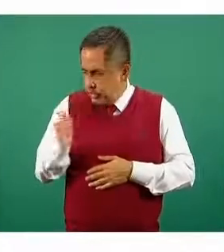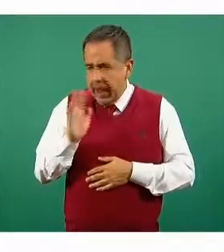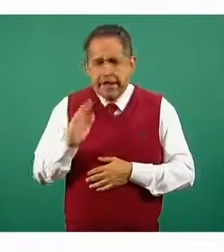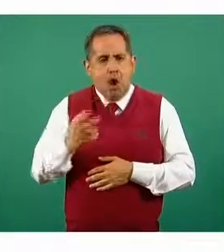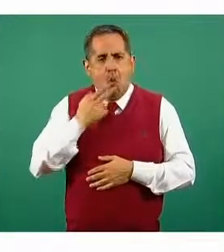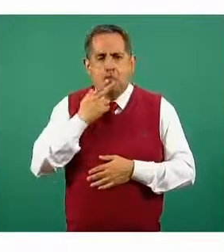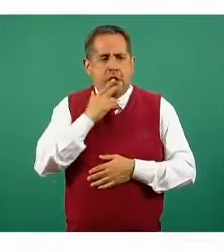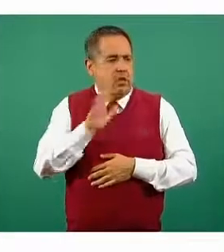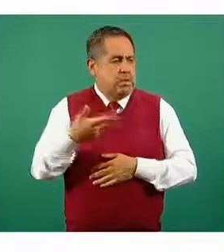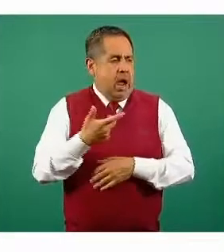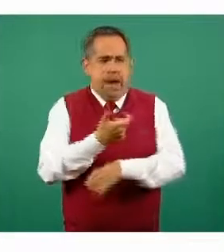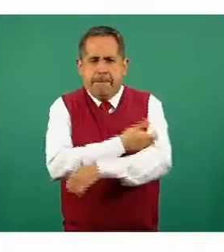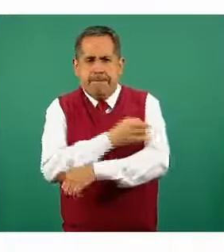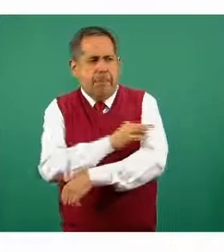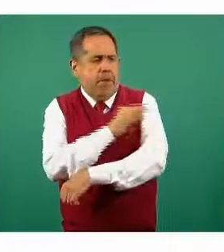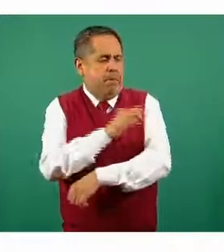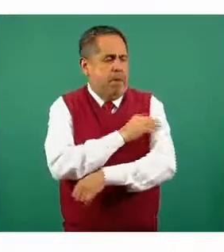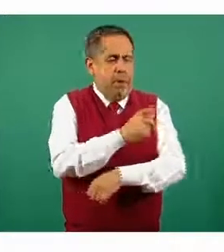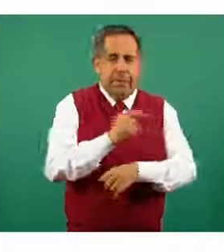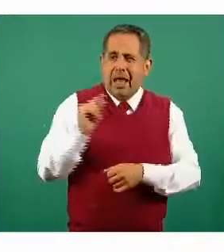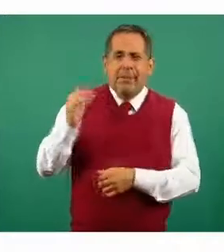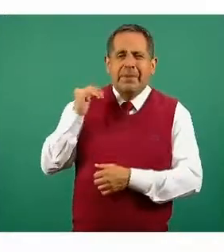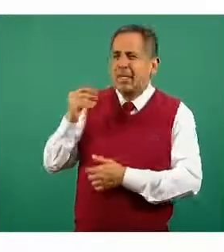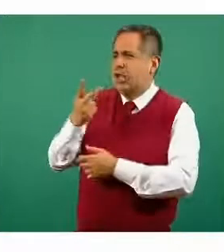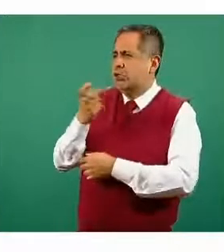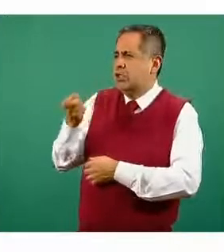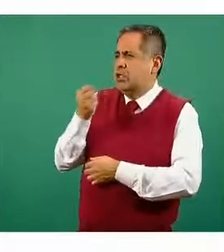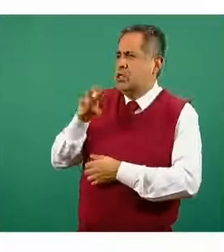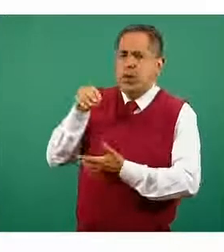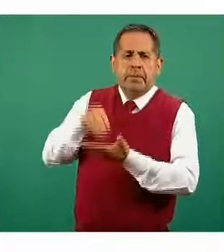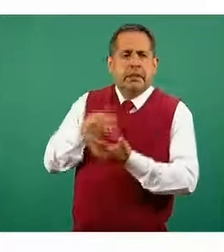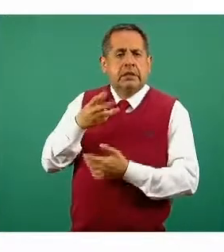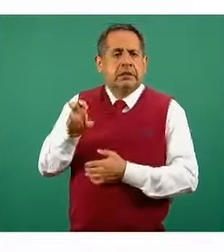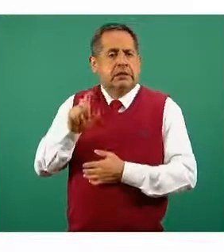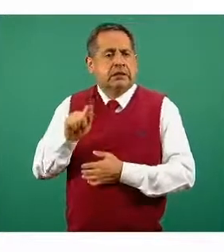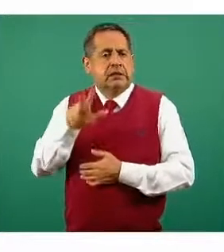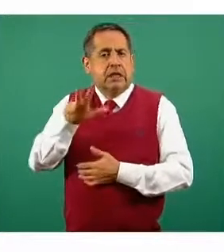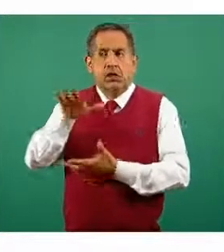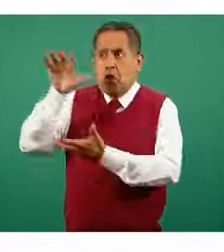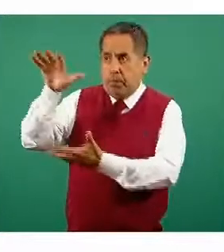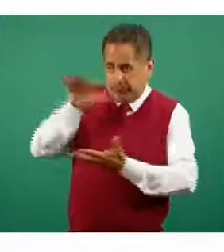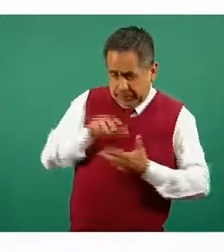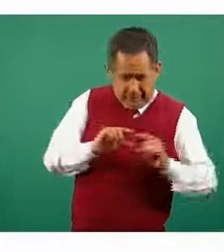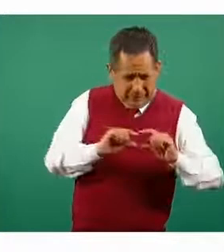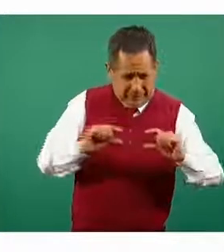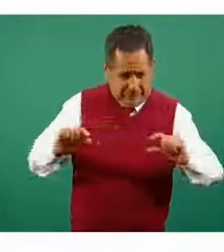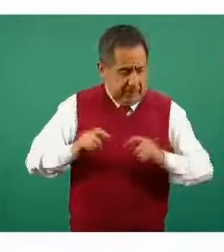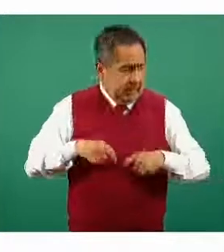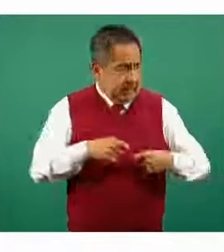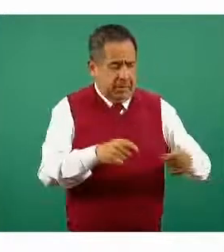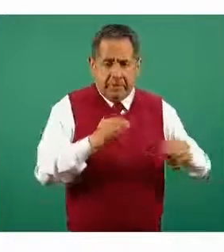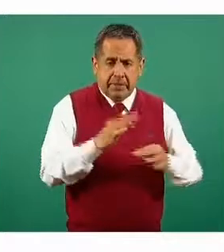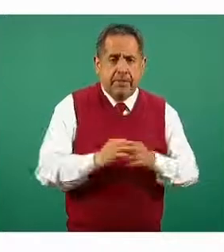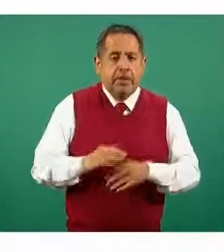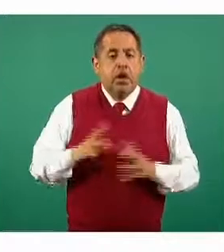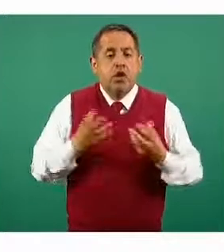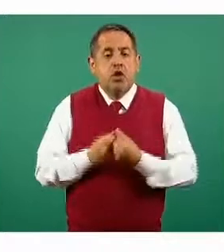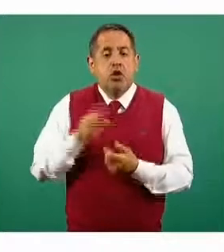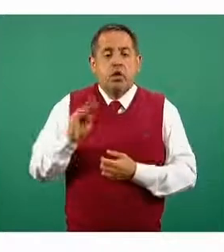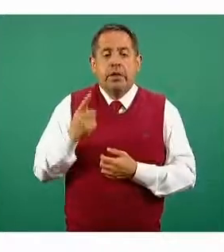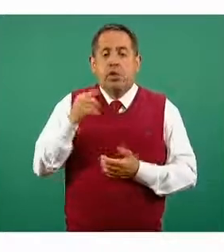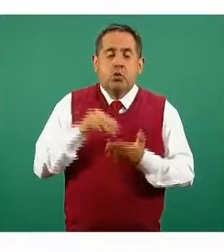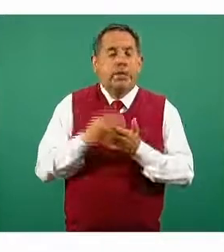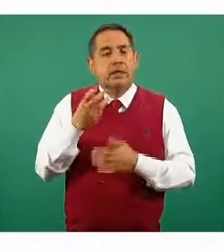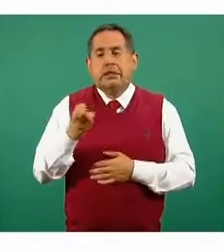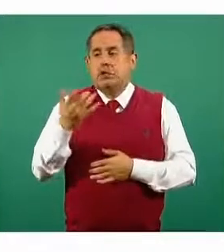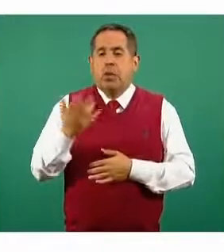utilizado. El más reciente que es de 219.375 dosis. Tenemos 91.350 que